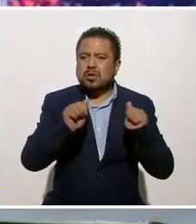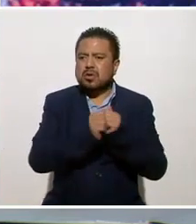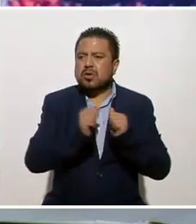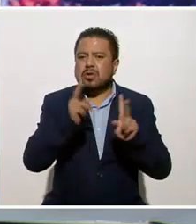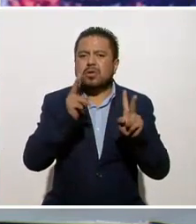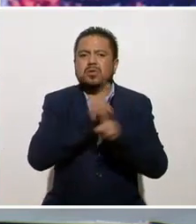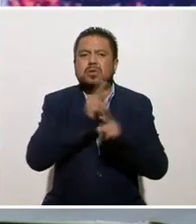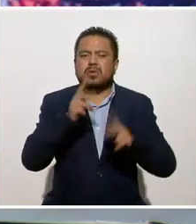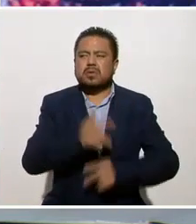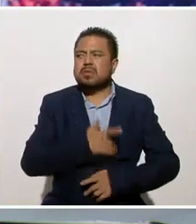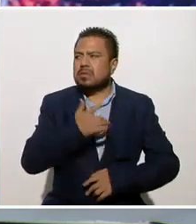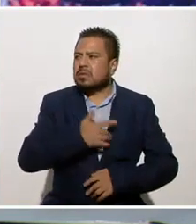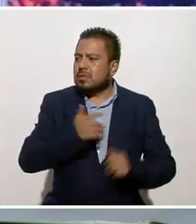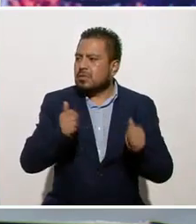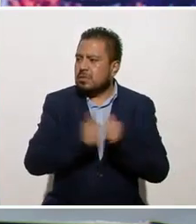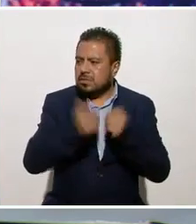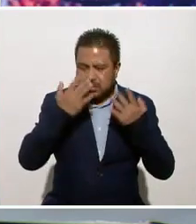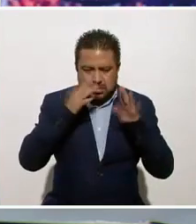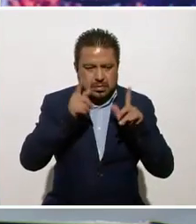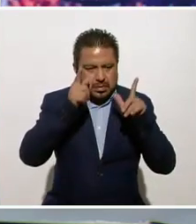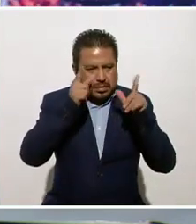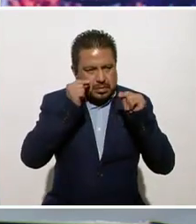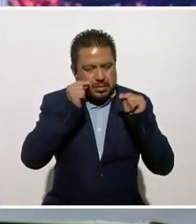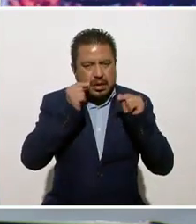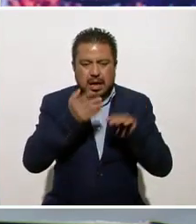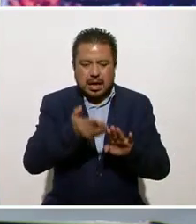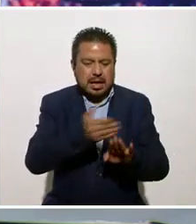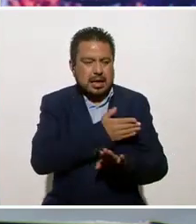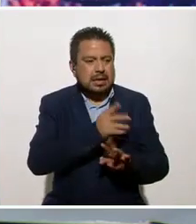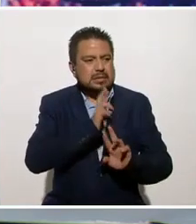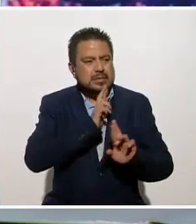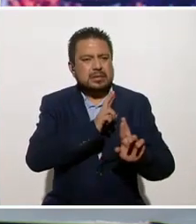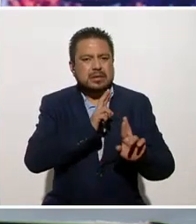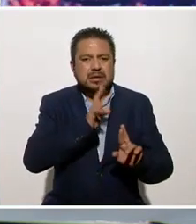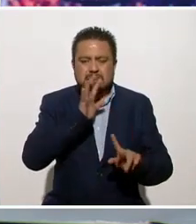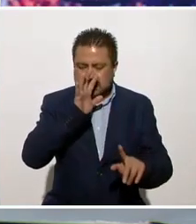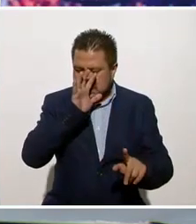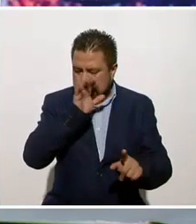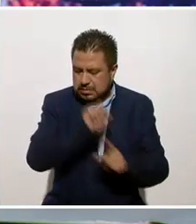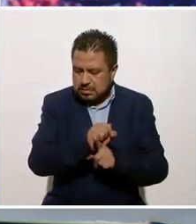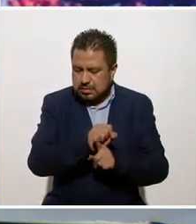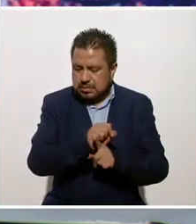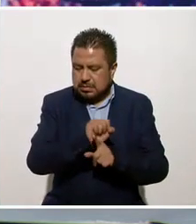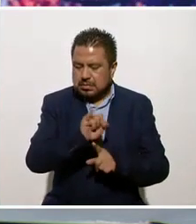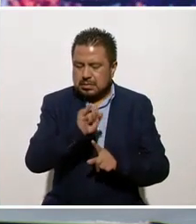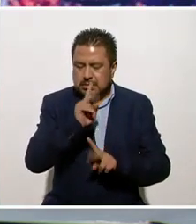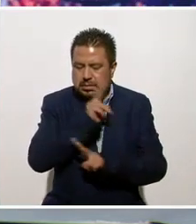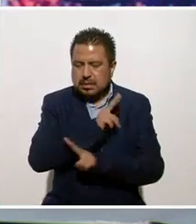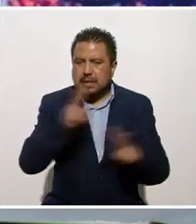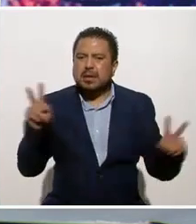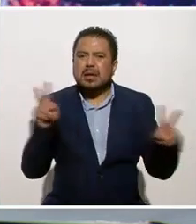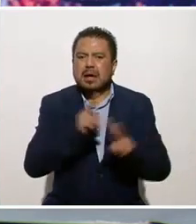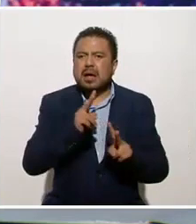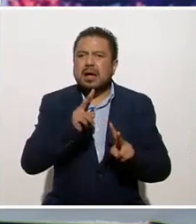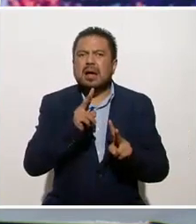respiración, con cerrar un momento los ojos y antes de reaccionar, cacharte, respirar y entonces